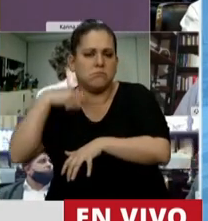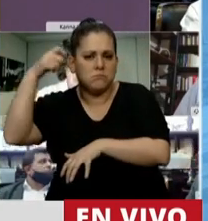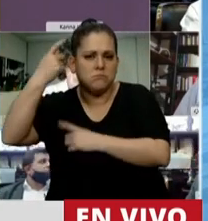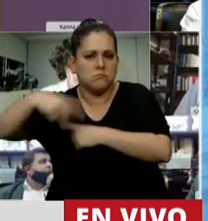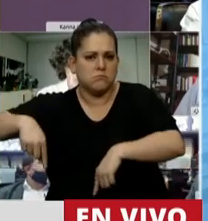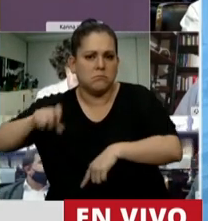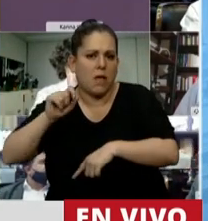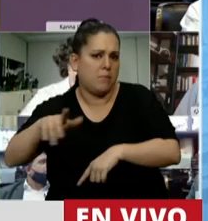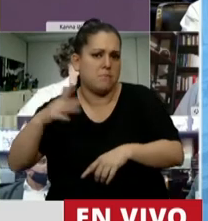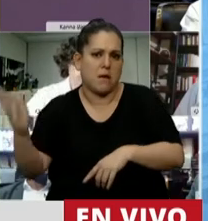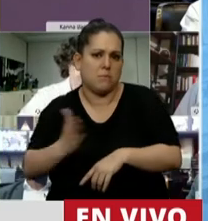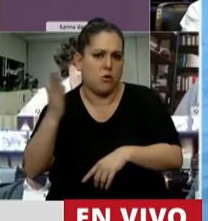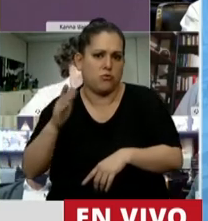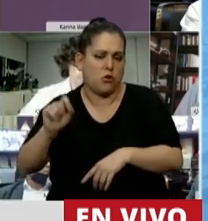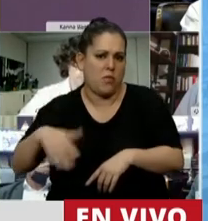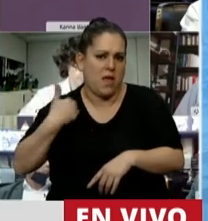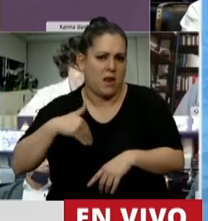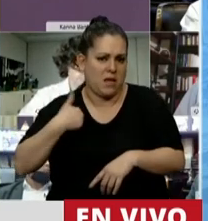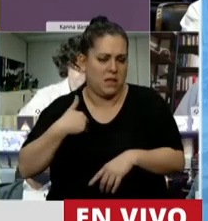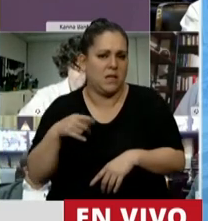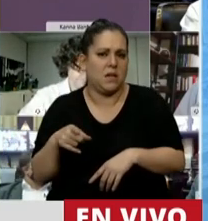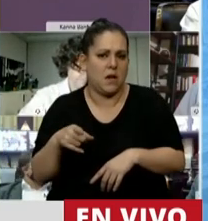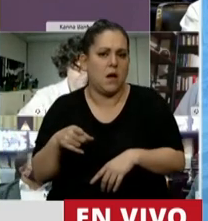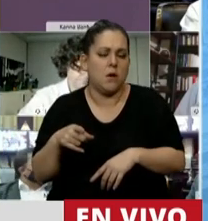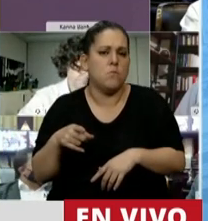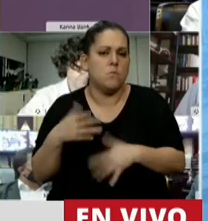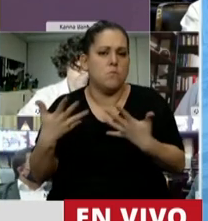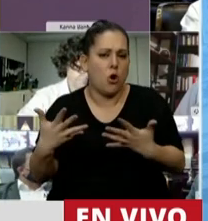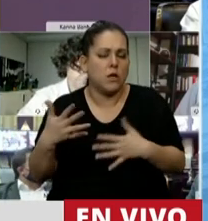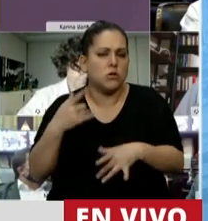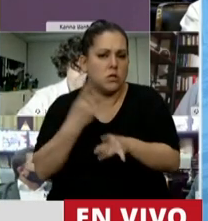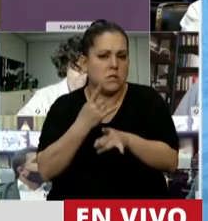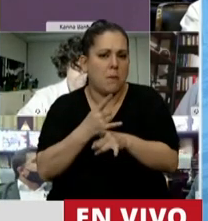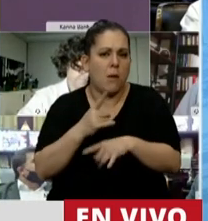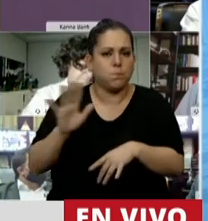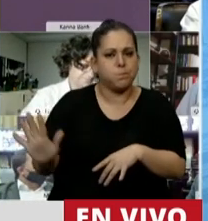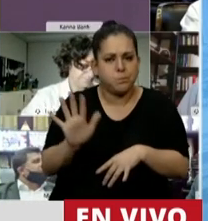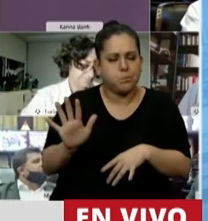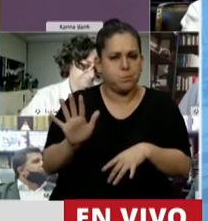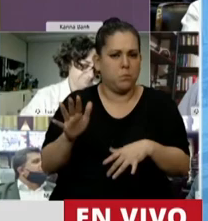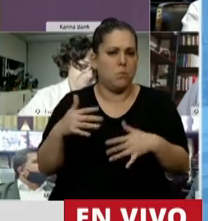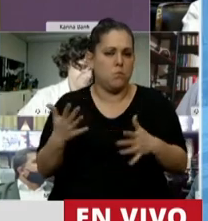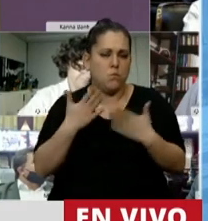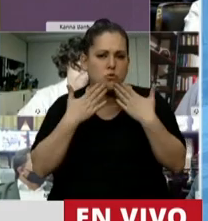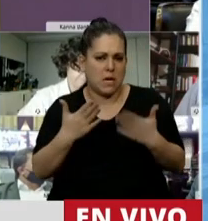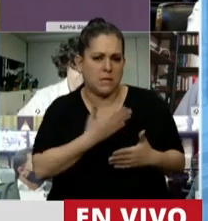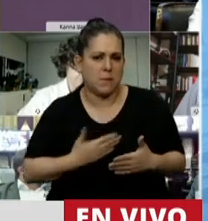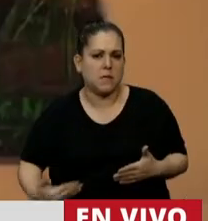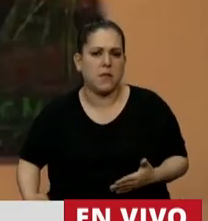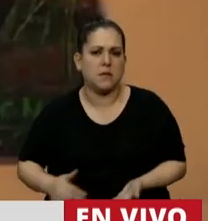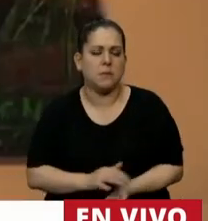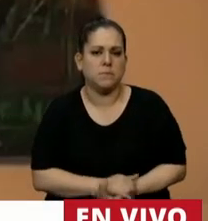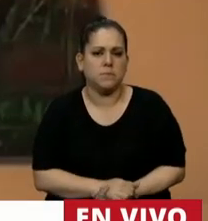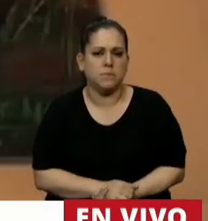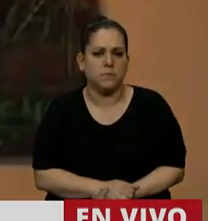Argentina y a las que los Kirchner por eso mismo siempre miraron como sospechosas. Muchísimas gracias señor Presidente. Gracias